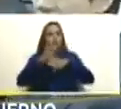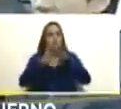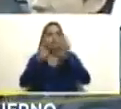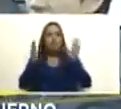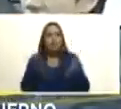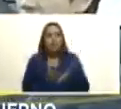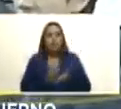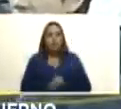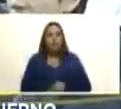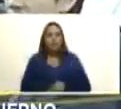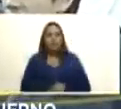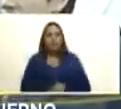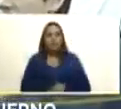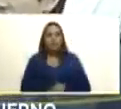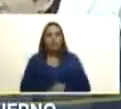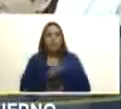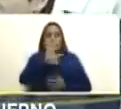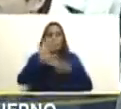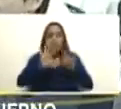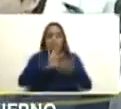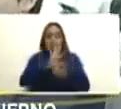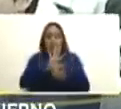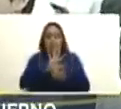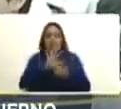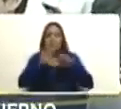siete referéndum